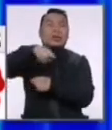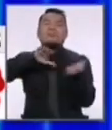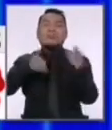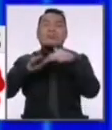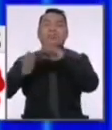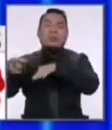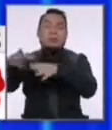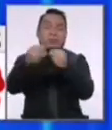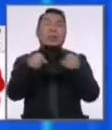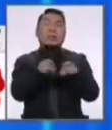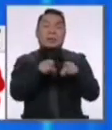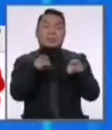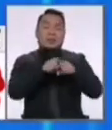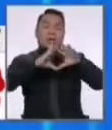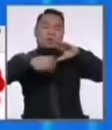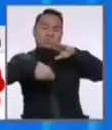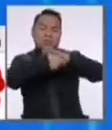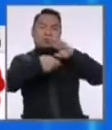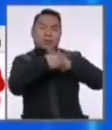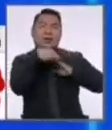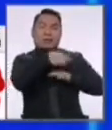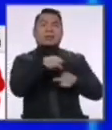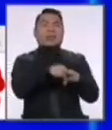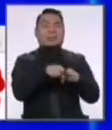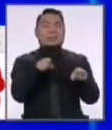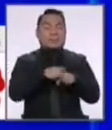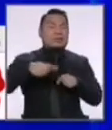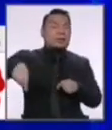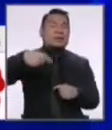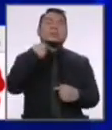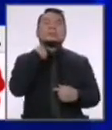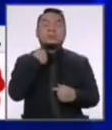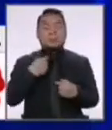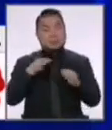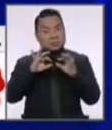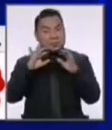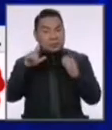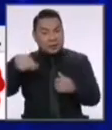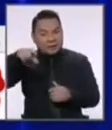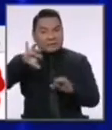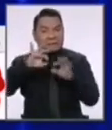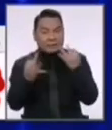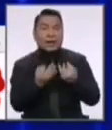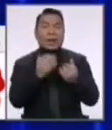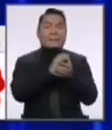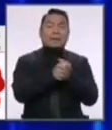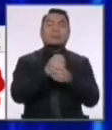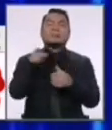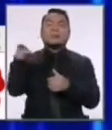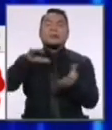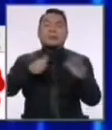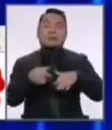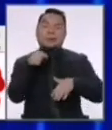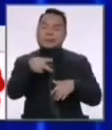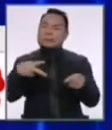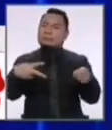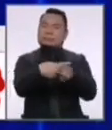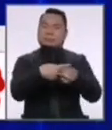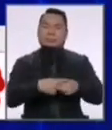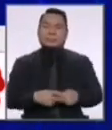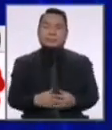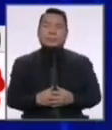virus de la corrupción que nos causa sufrimiento a todos. Han muerto familiares, amigos, compañeros de trabajo. Esto tiene que parar.